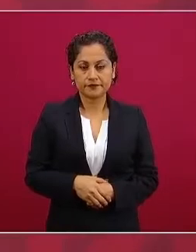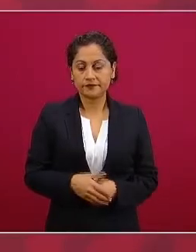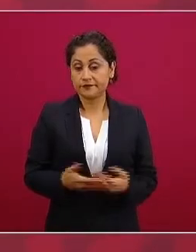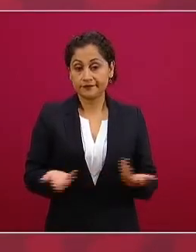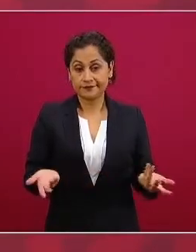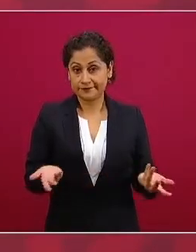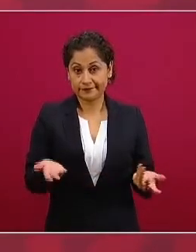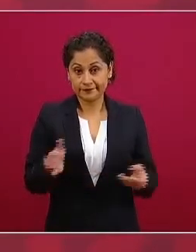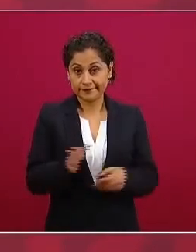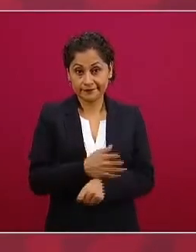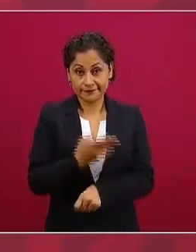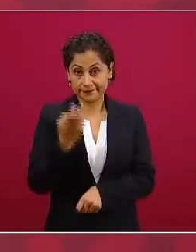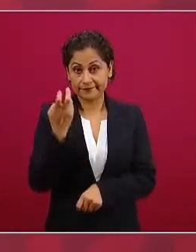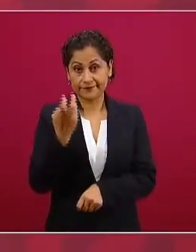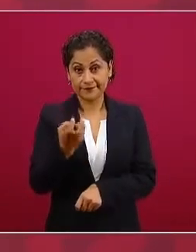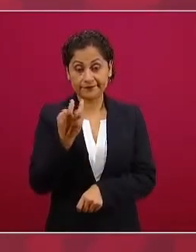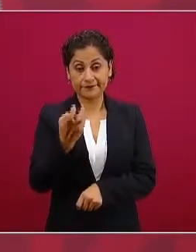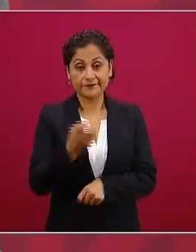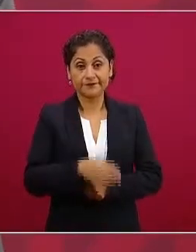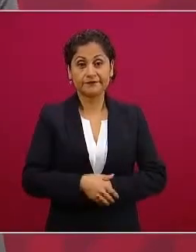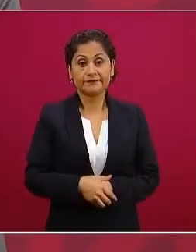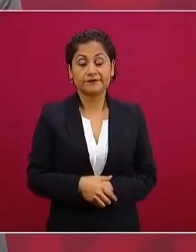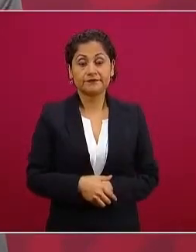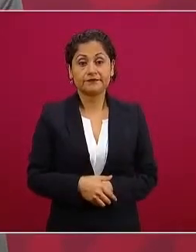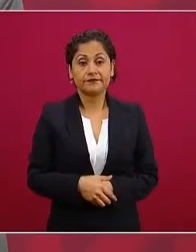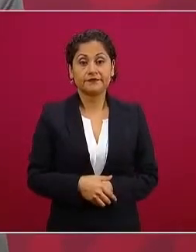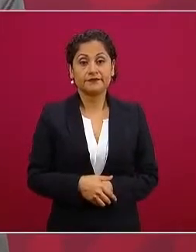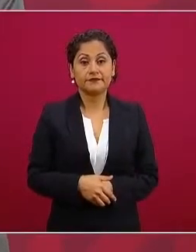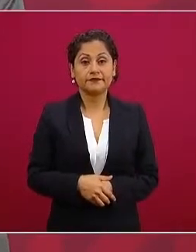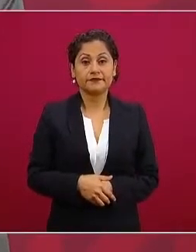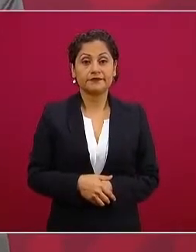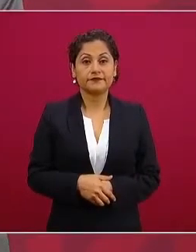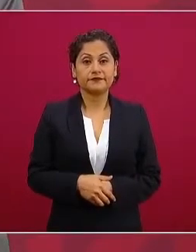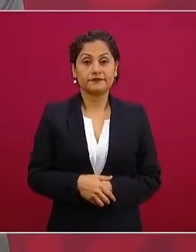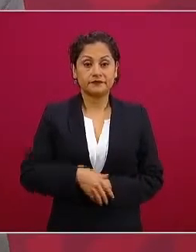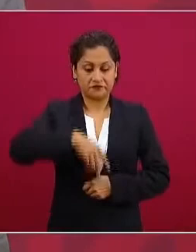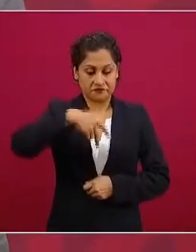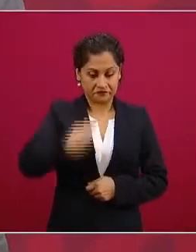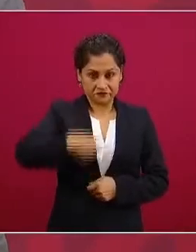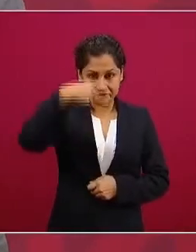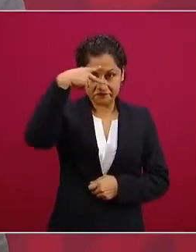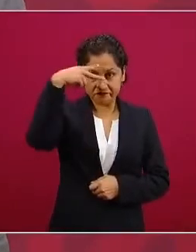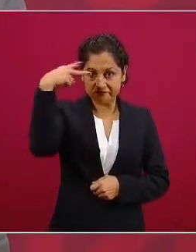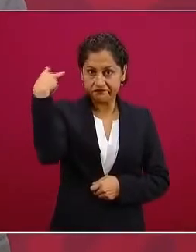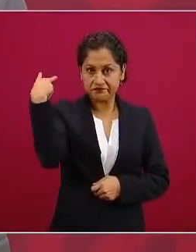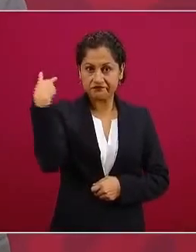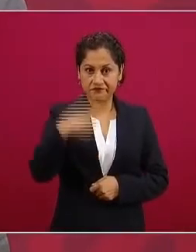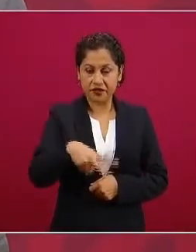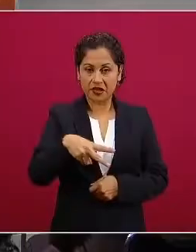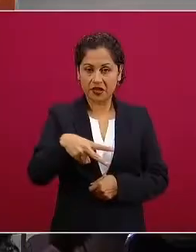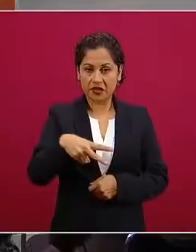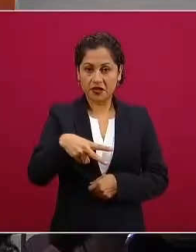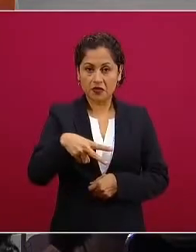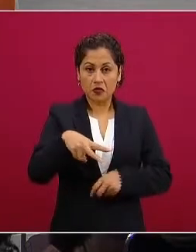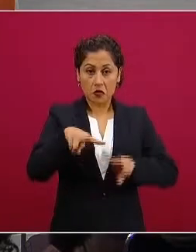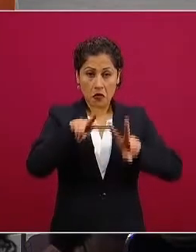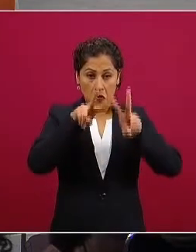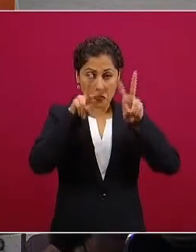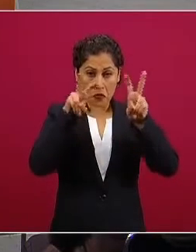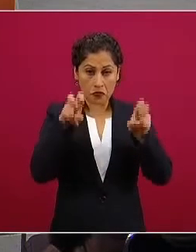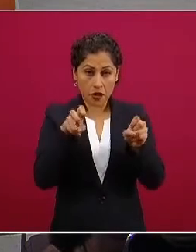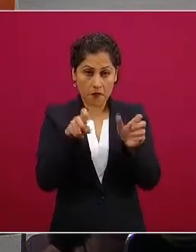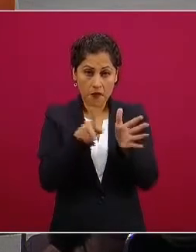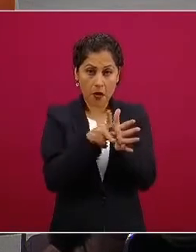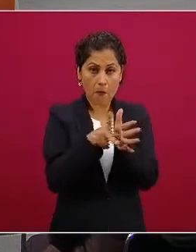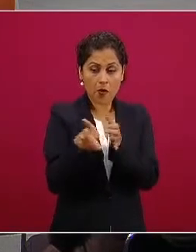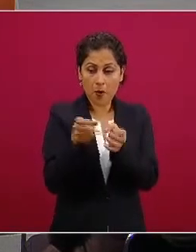no hay en México un periodismo profesional